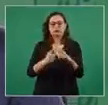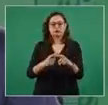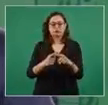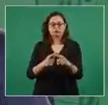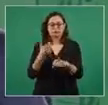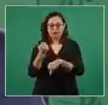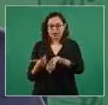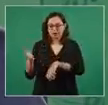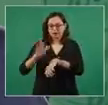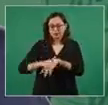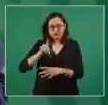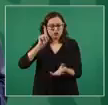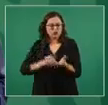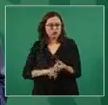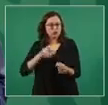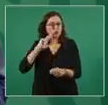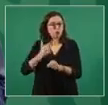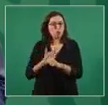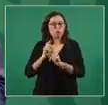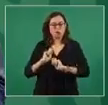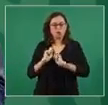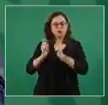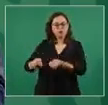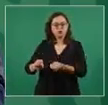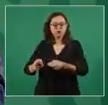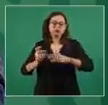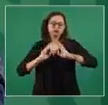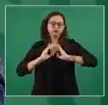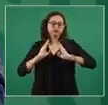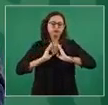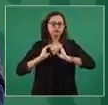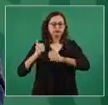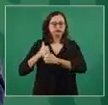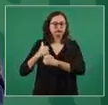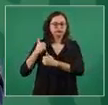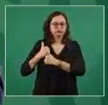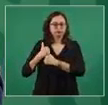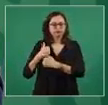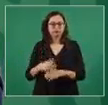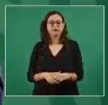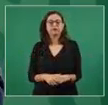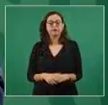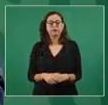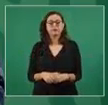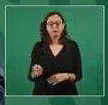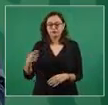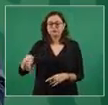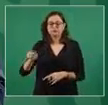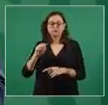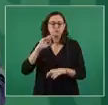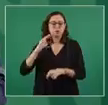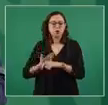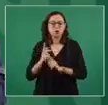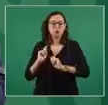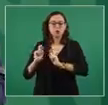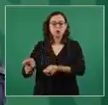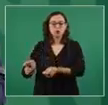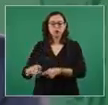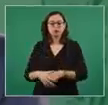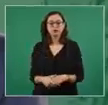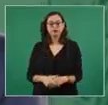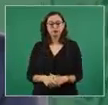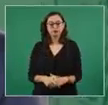administración de las aduanas, ellos van a estar a cargo de las aduanas,